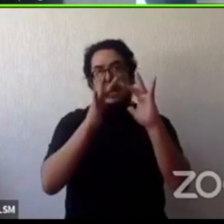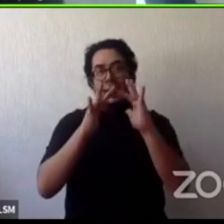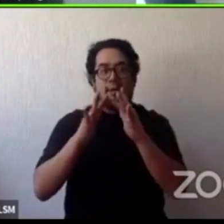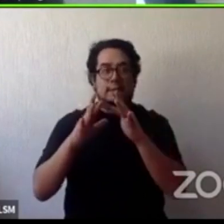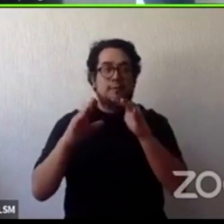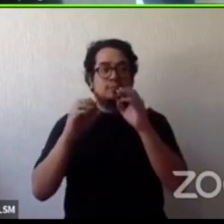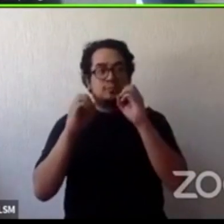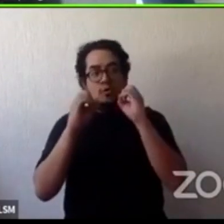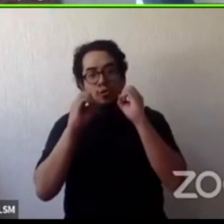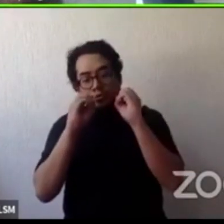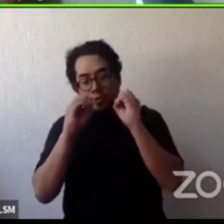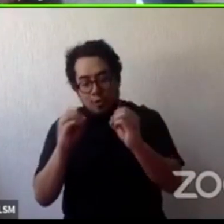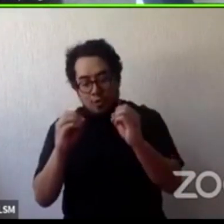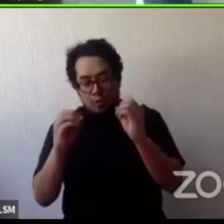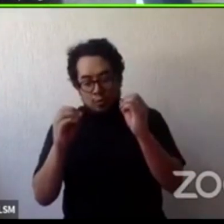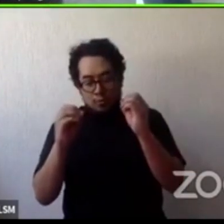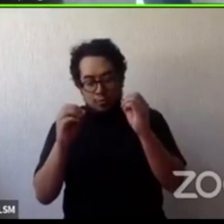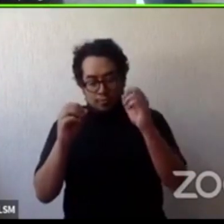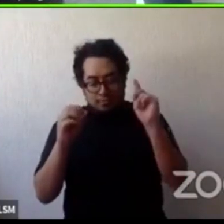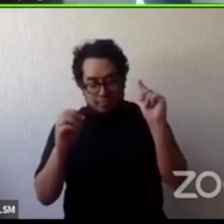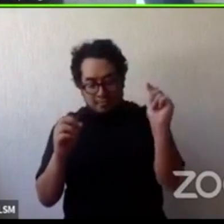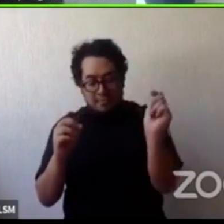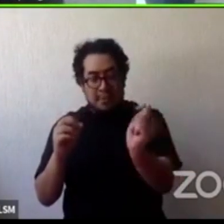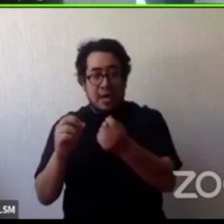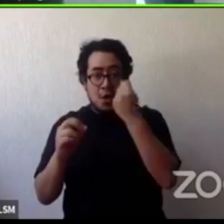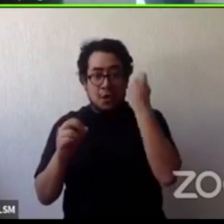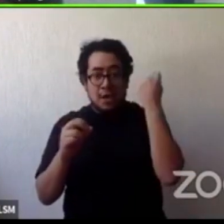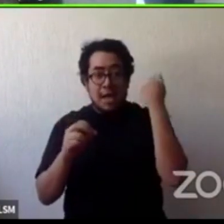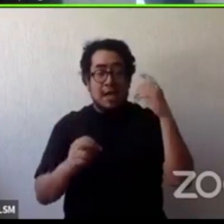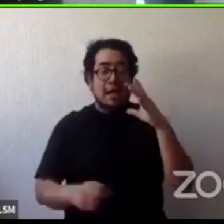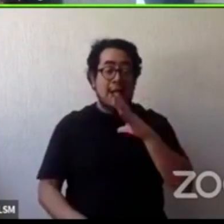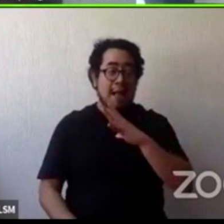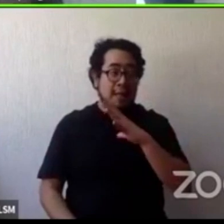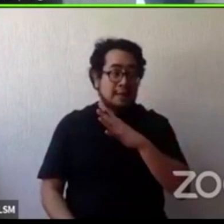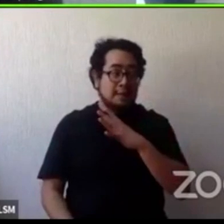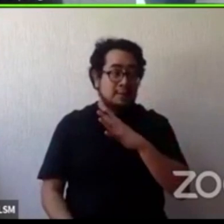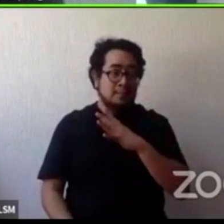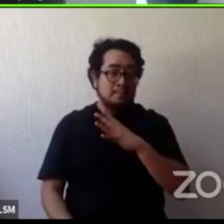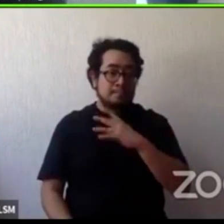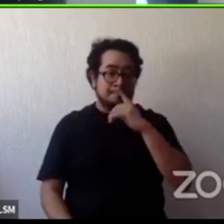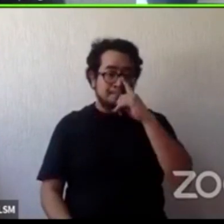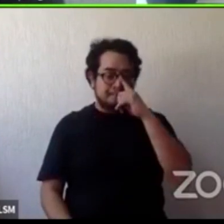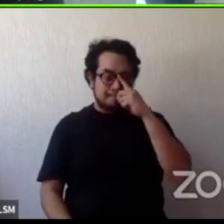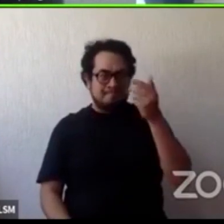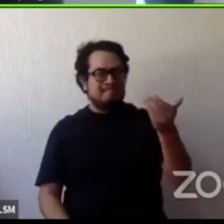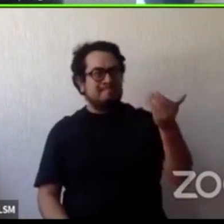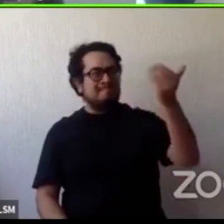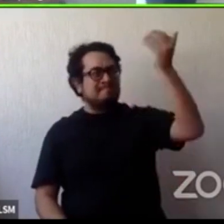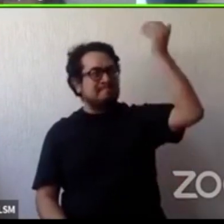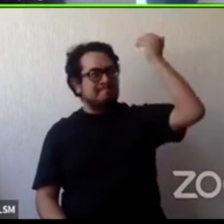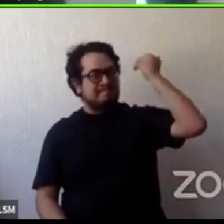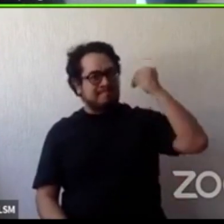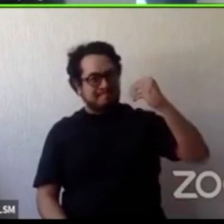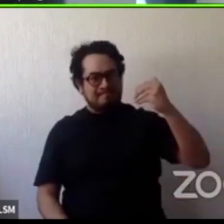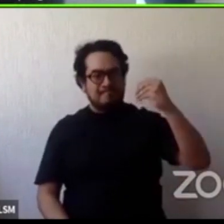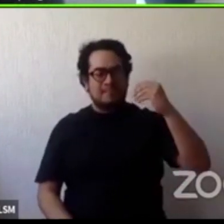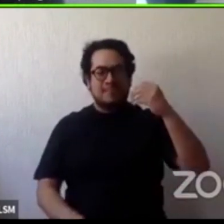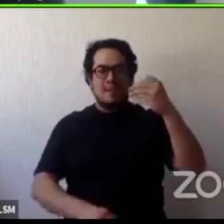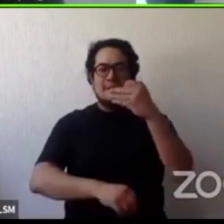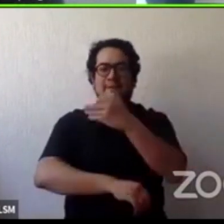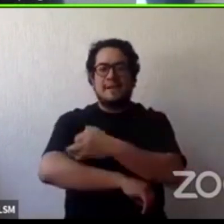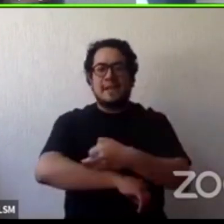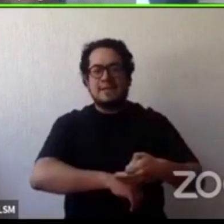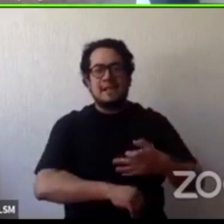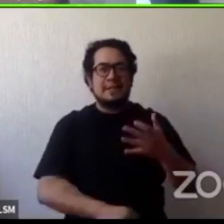nos ayudan a destruir este tejido social hace algunas décadas la familia promedio era de